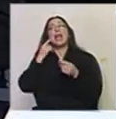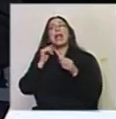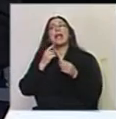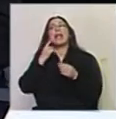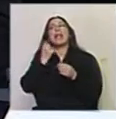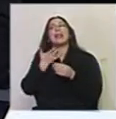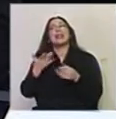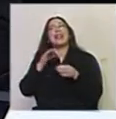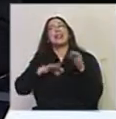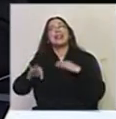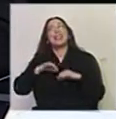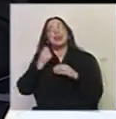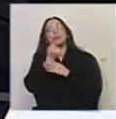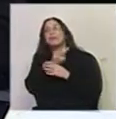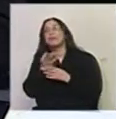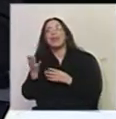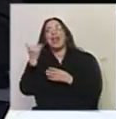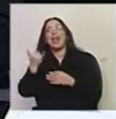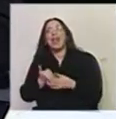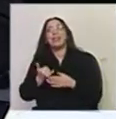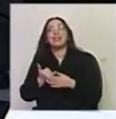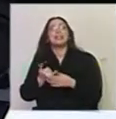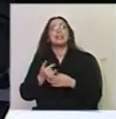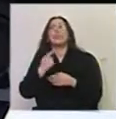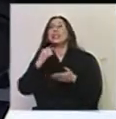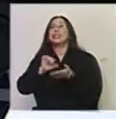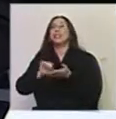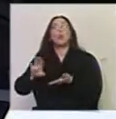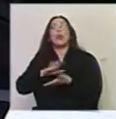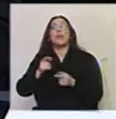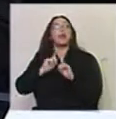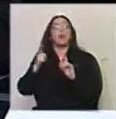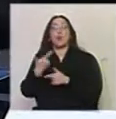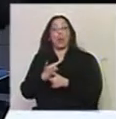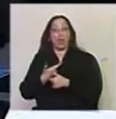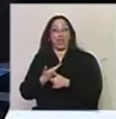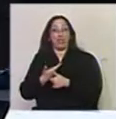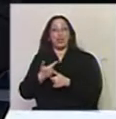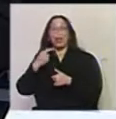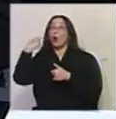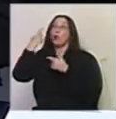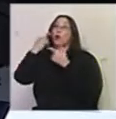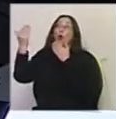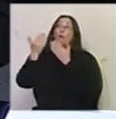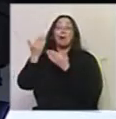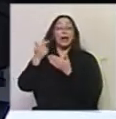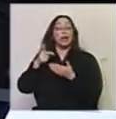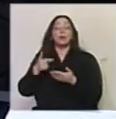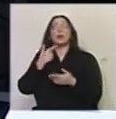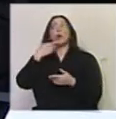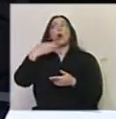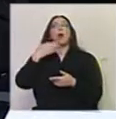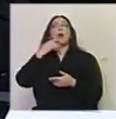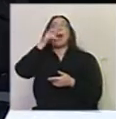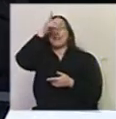habitantes, creo que estaríamos a niveles de ciudades que no esperamos estar, teóricamente. Te hablo de Berlín, por